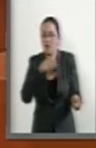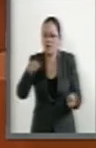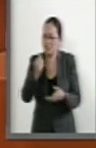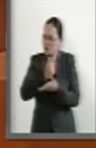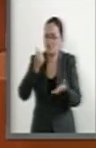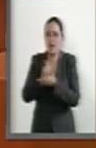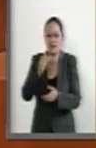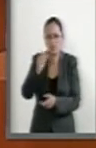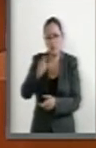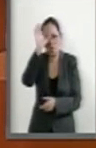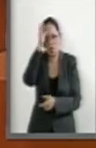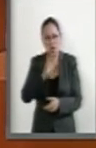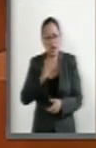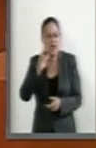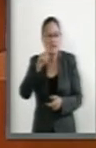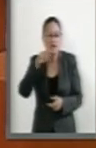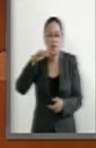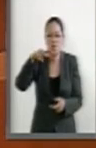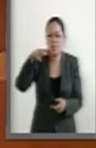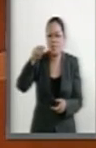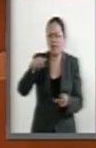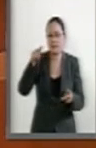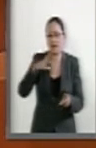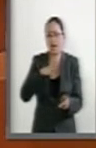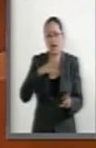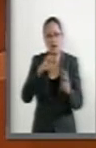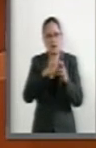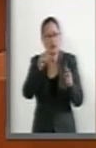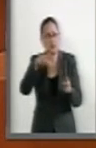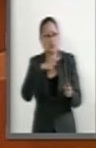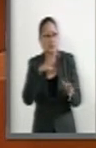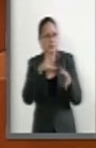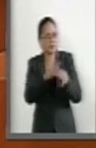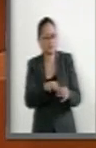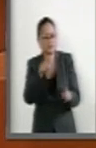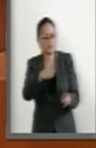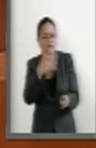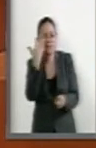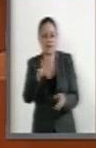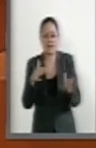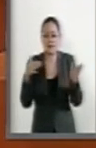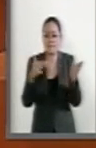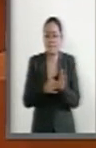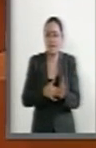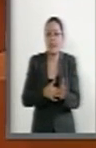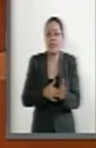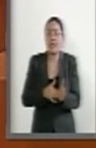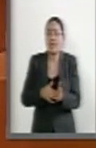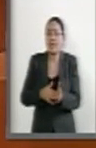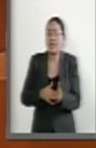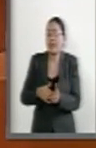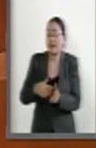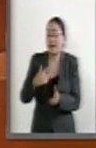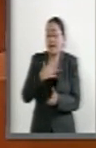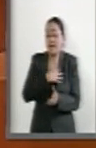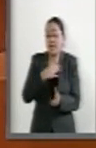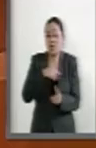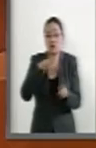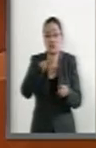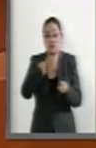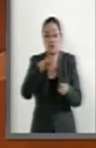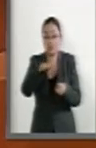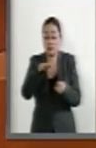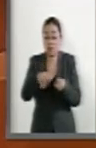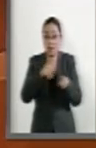Coahuila y Tamaulipas muestran cifras por arriba de 10 mil casos por año de los nacidos vivos de madres menores de